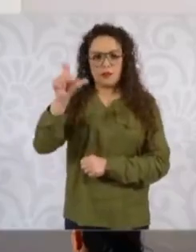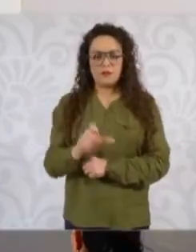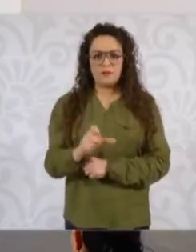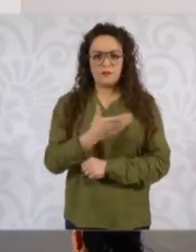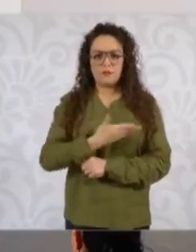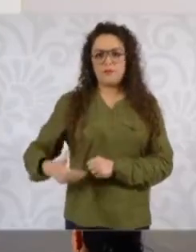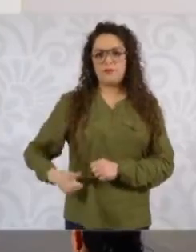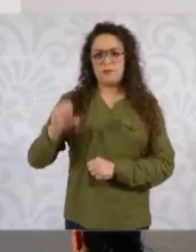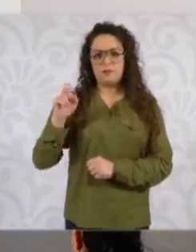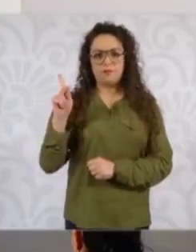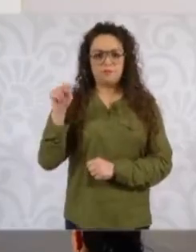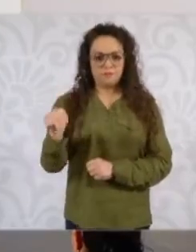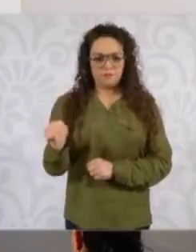operó transseccionalmente.